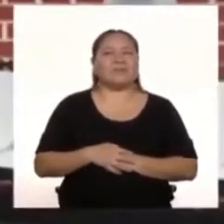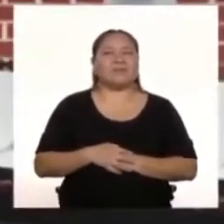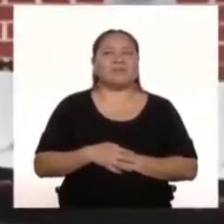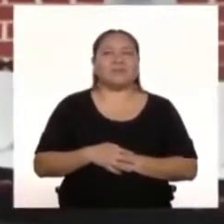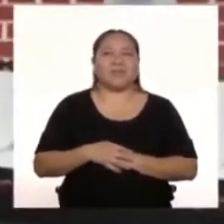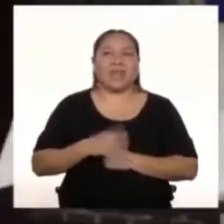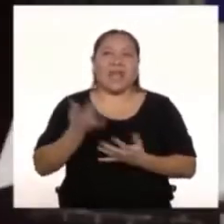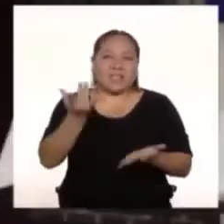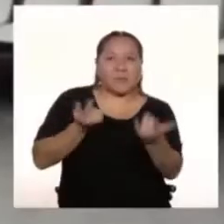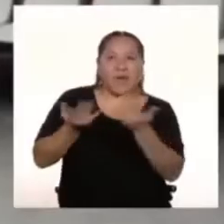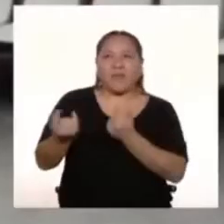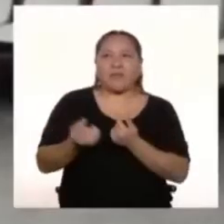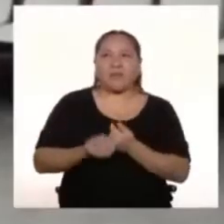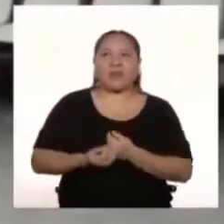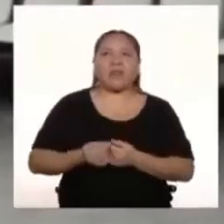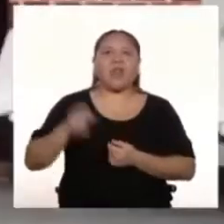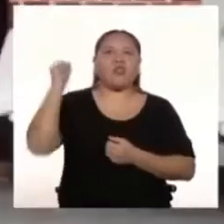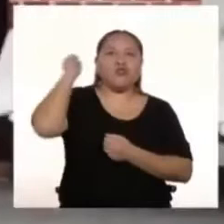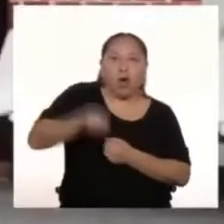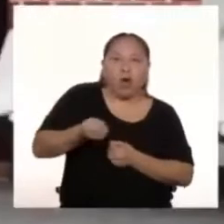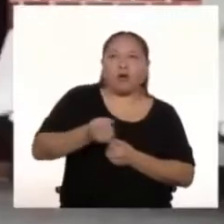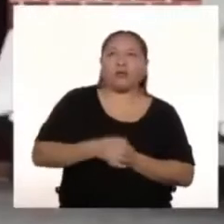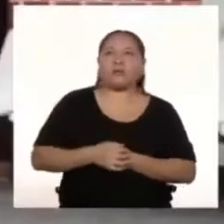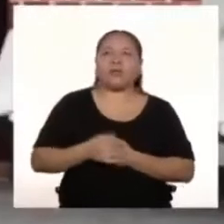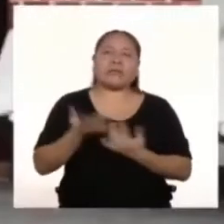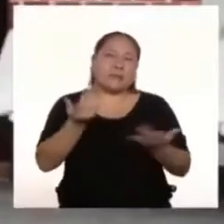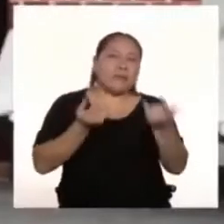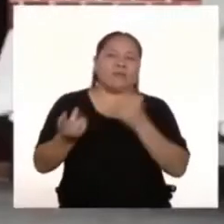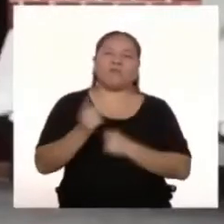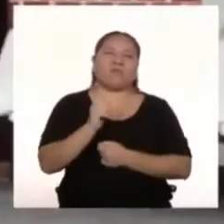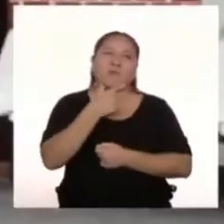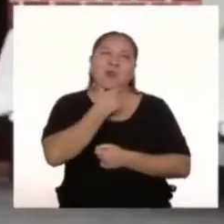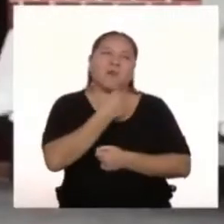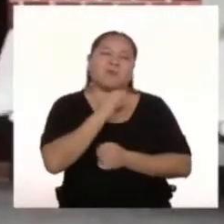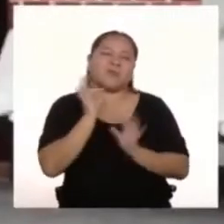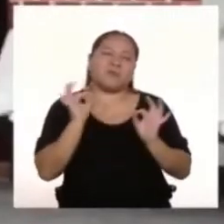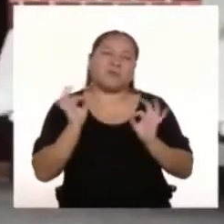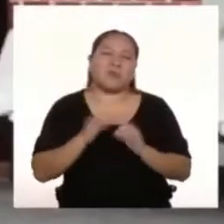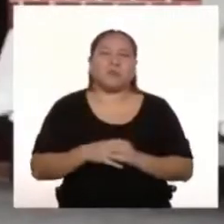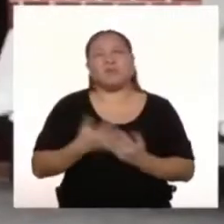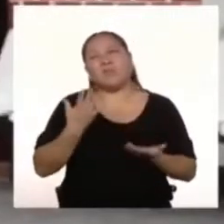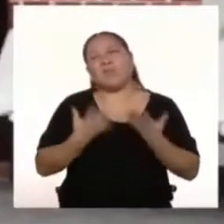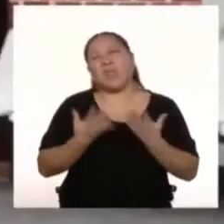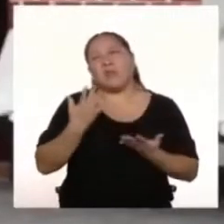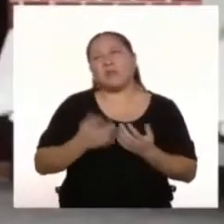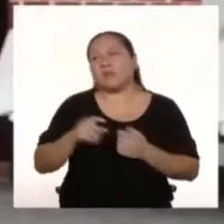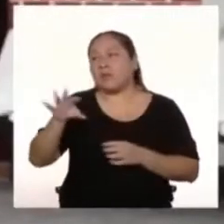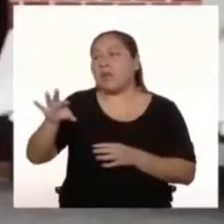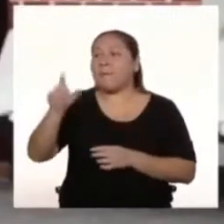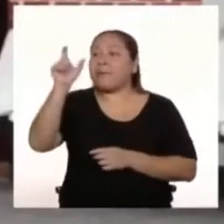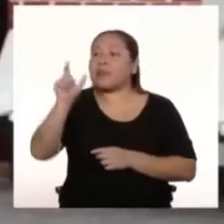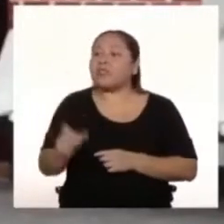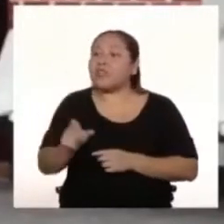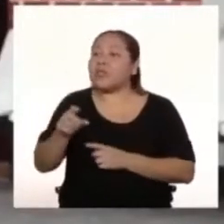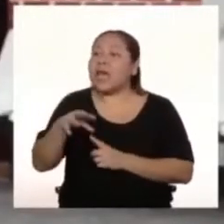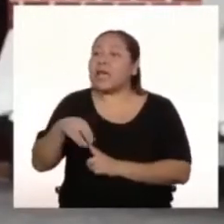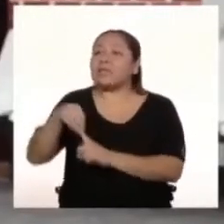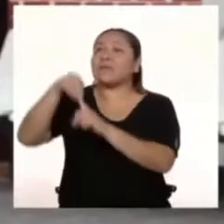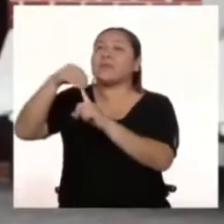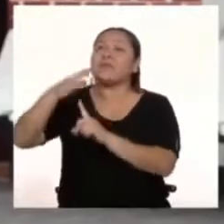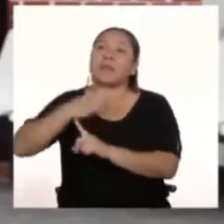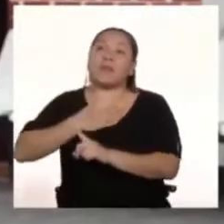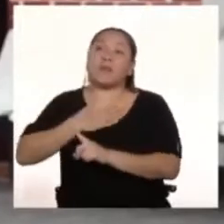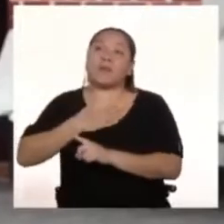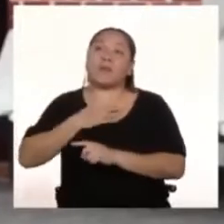Spider-Man Thor Spider-Man No tengo un superhéroe favorito Pero podría decir Que es una persona Muy especial para mí Y